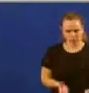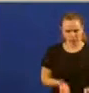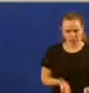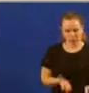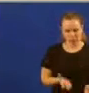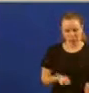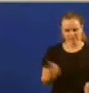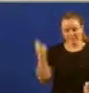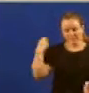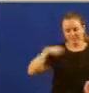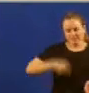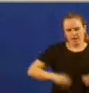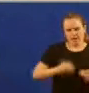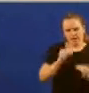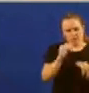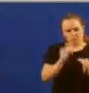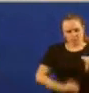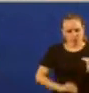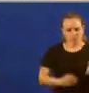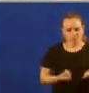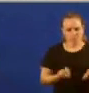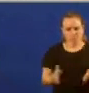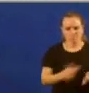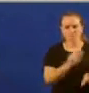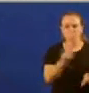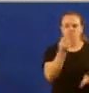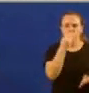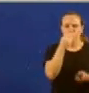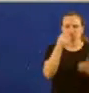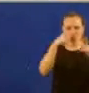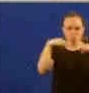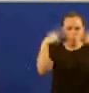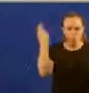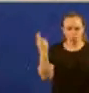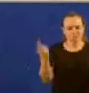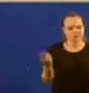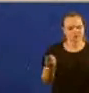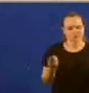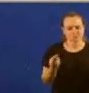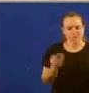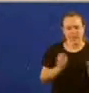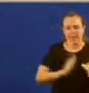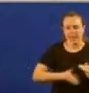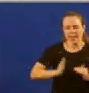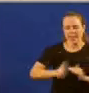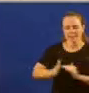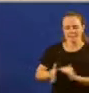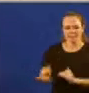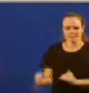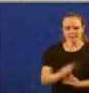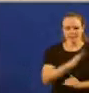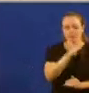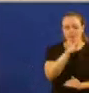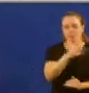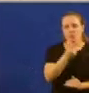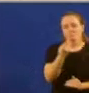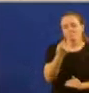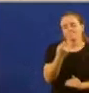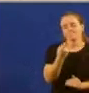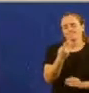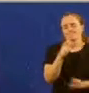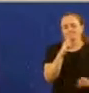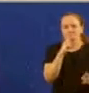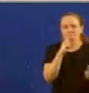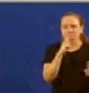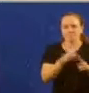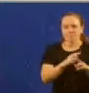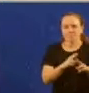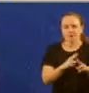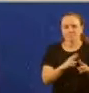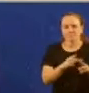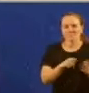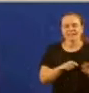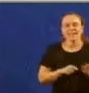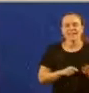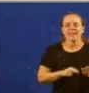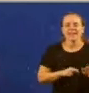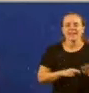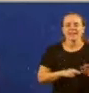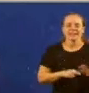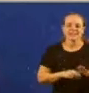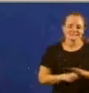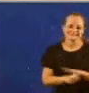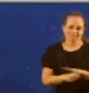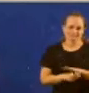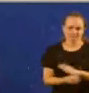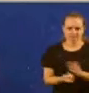salariais e por un consumo público que está ainda limitado por a estrategia de austeridade. Fíxese se non é